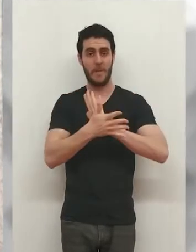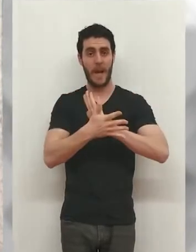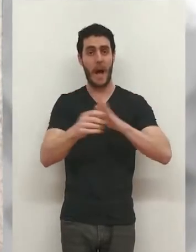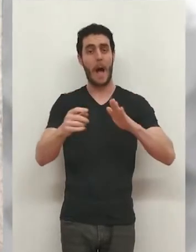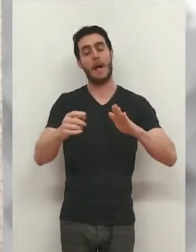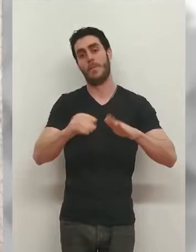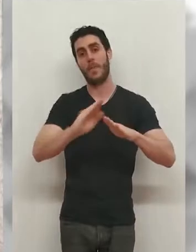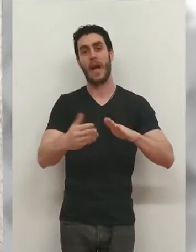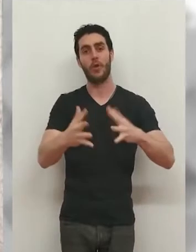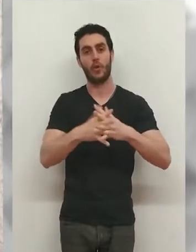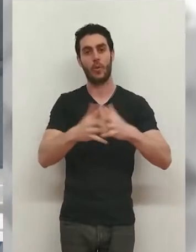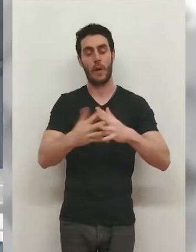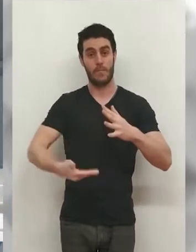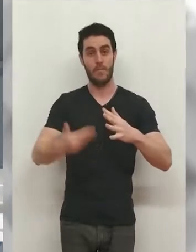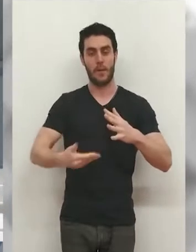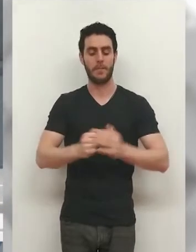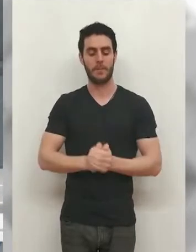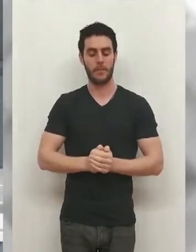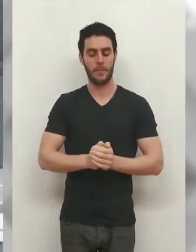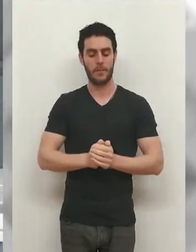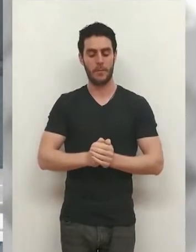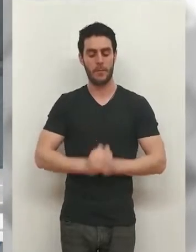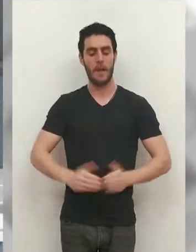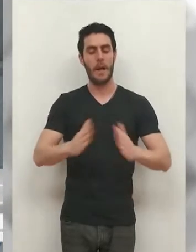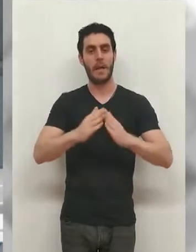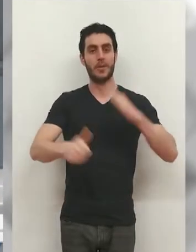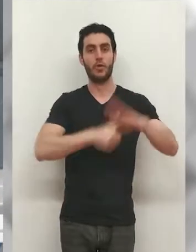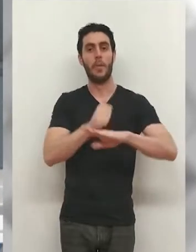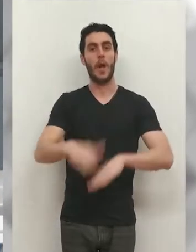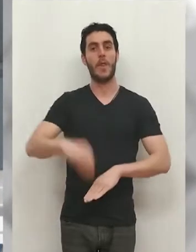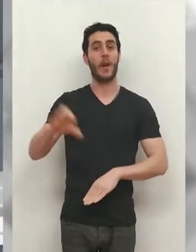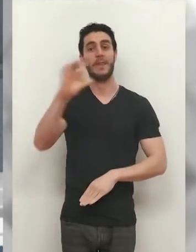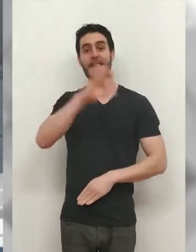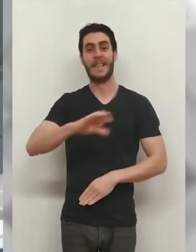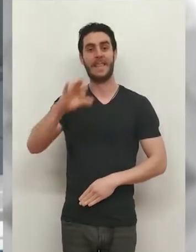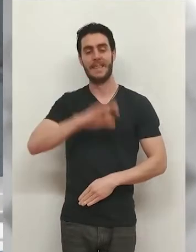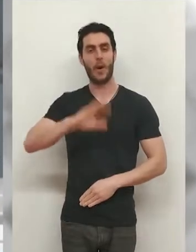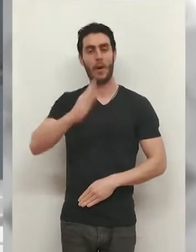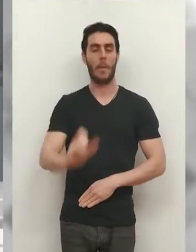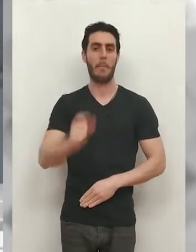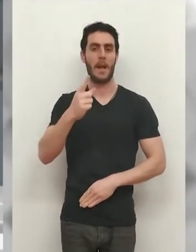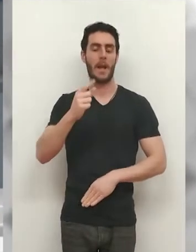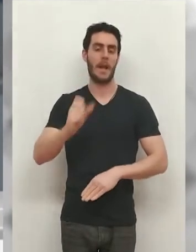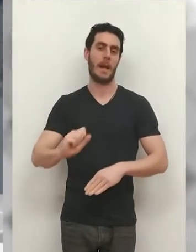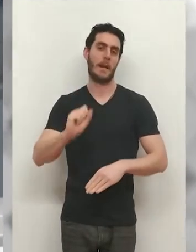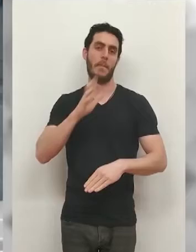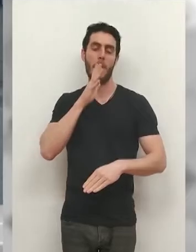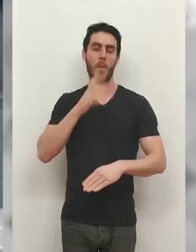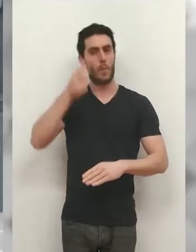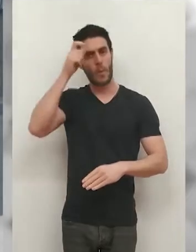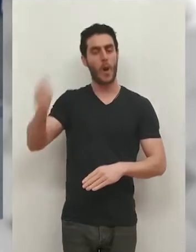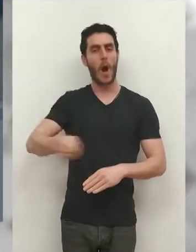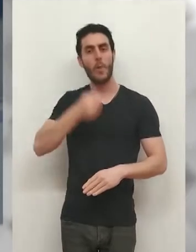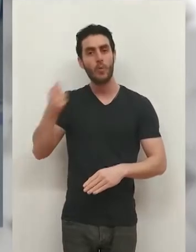estructurales importantes. La Casa Superior en el Cerro Santiago es la más afectada por el deslizamiento de la ladera en